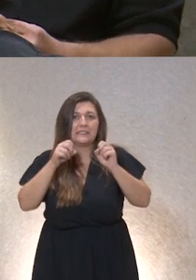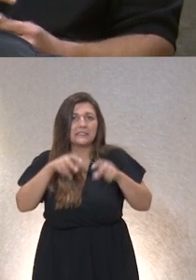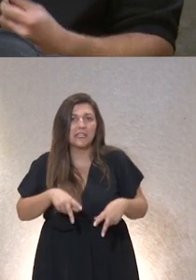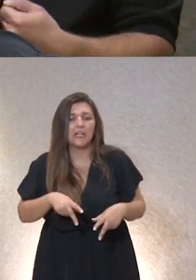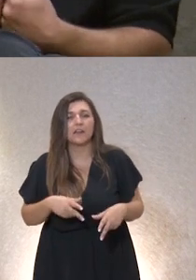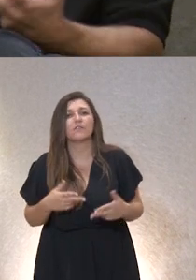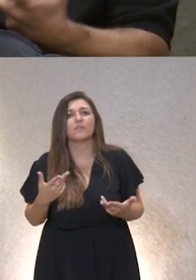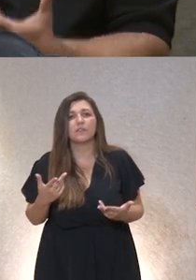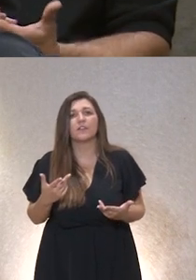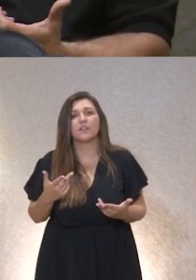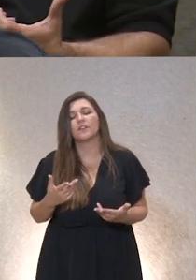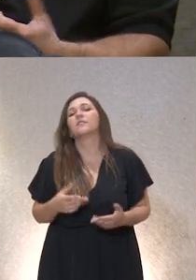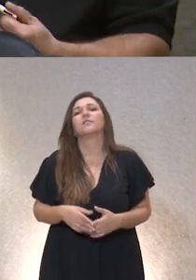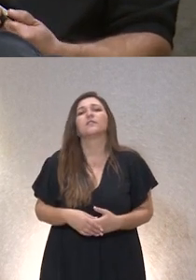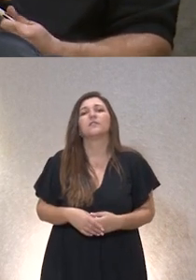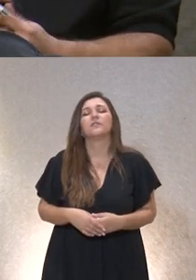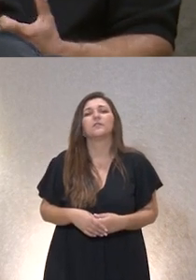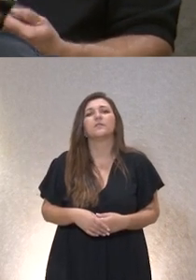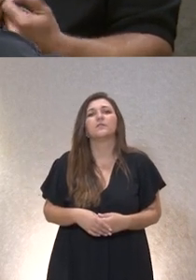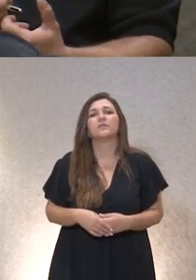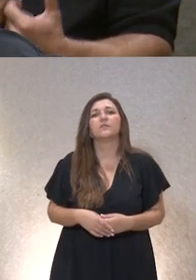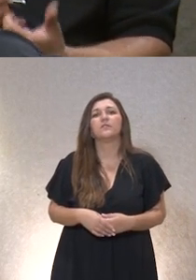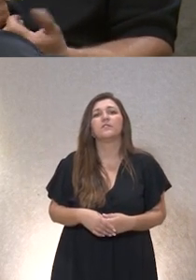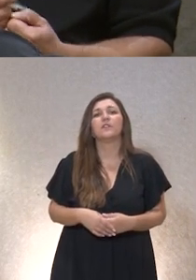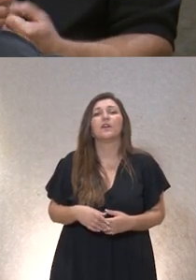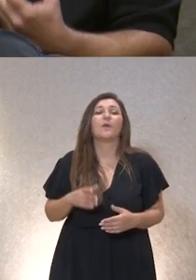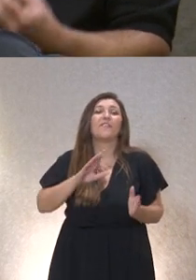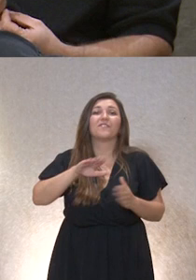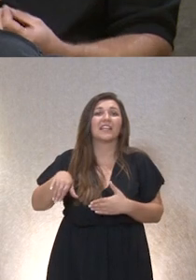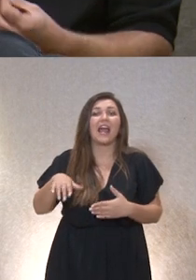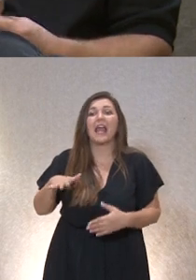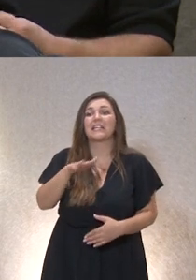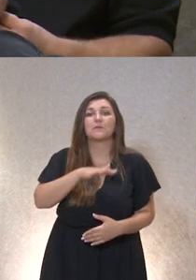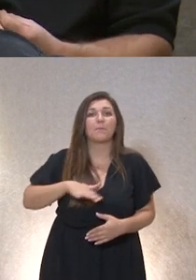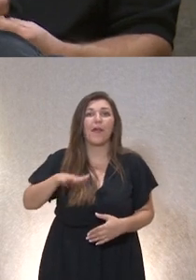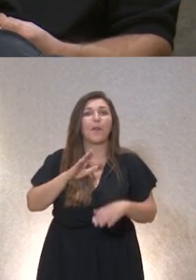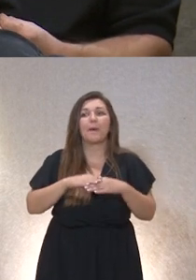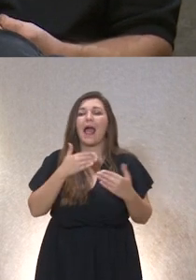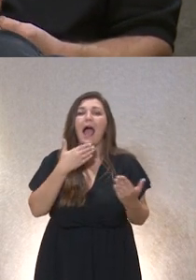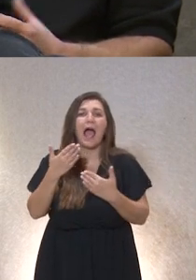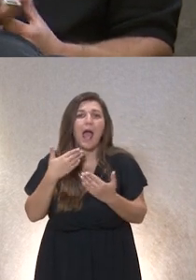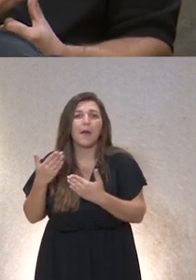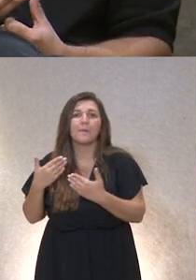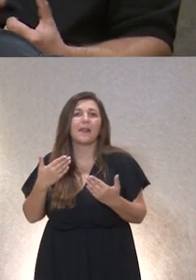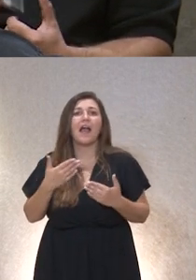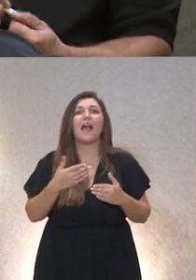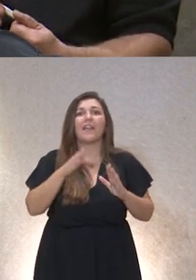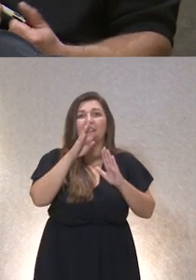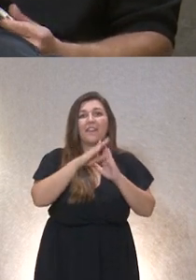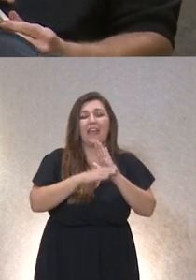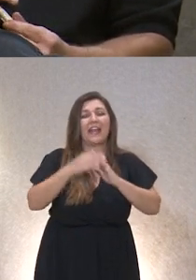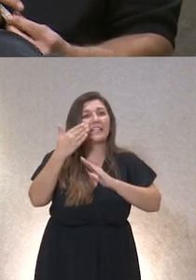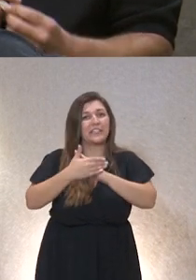bastante chulo los espacios también cambian ¿no? porque en la entidad se generan espacios concretos para hablar de reducción de restricciones